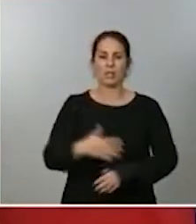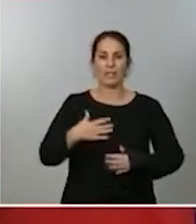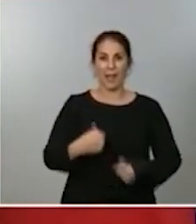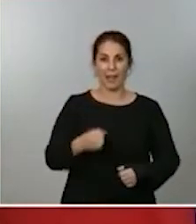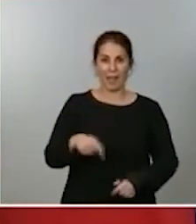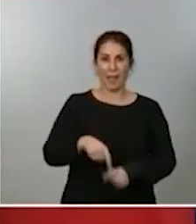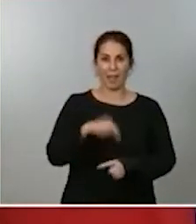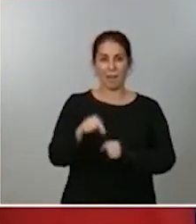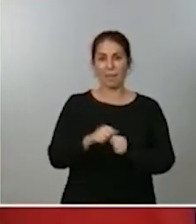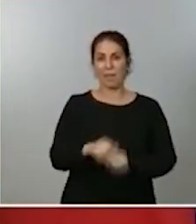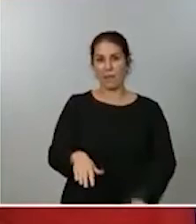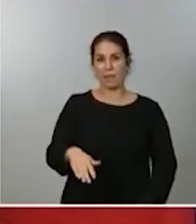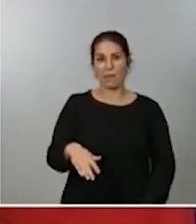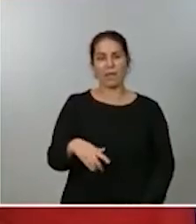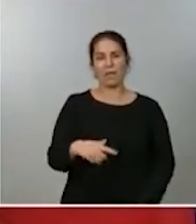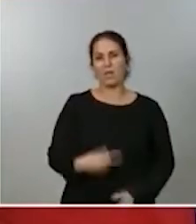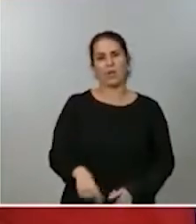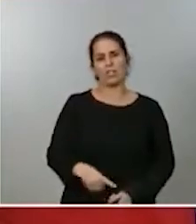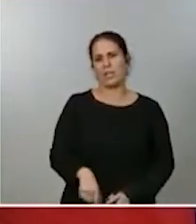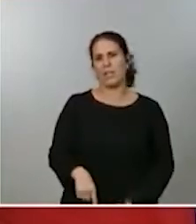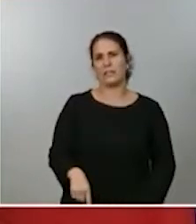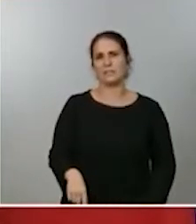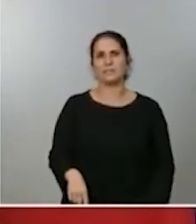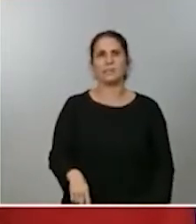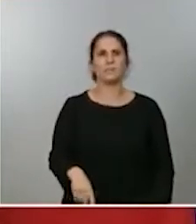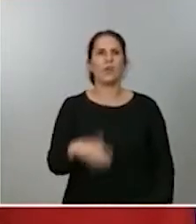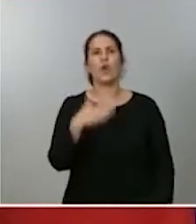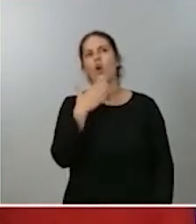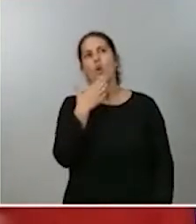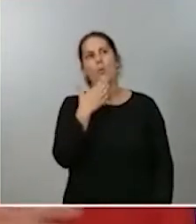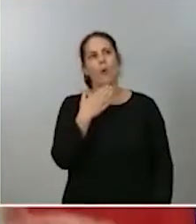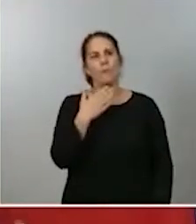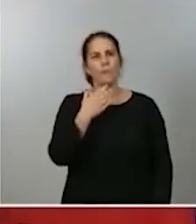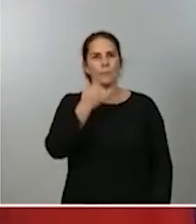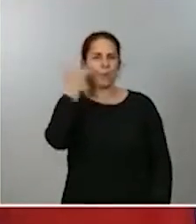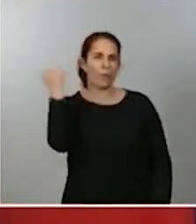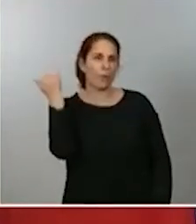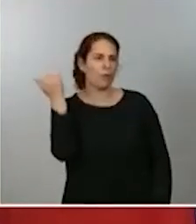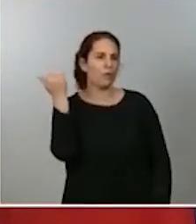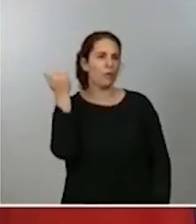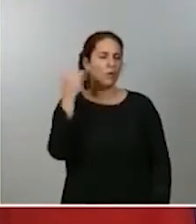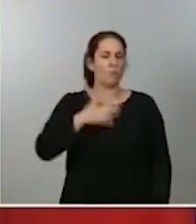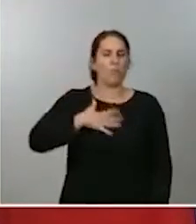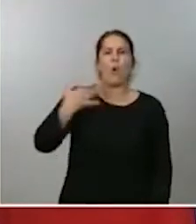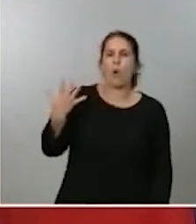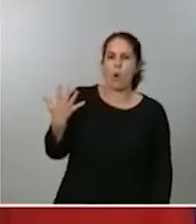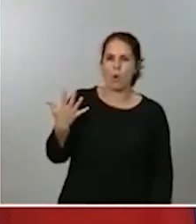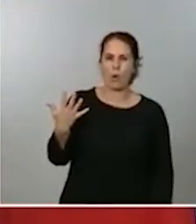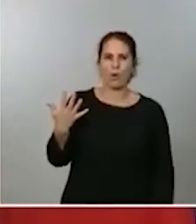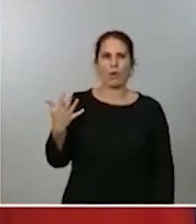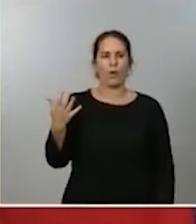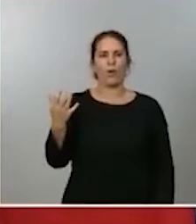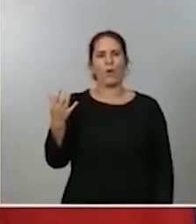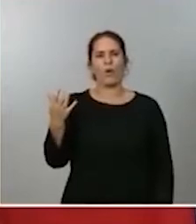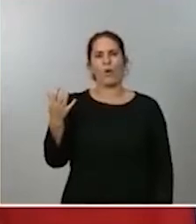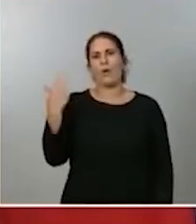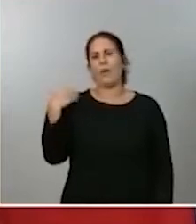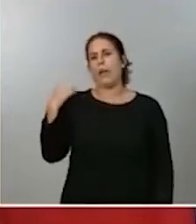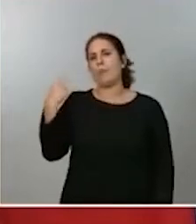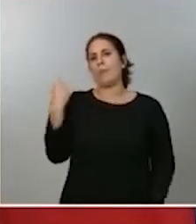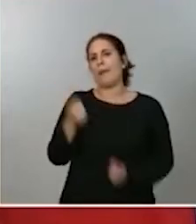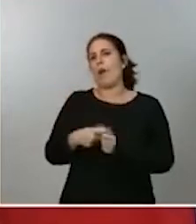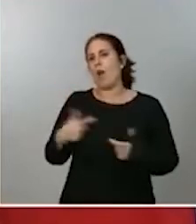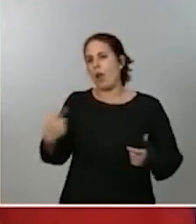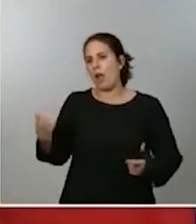pocas cuestiones pueden no estar planteadas o bien previamente en la primera oleada o bien en el horizonte